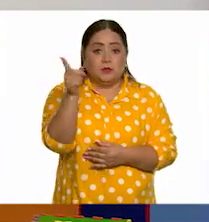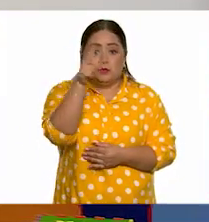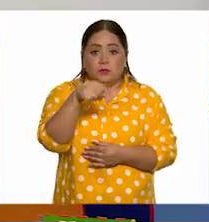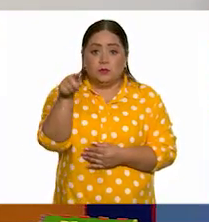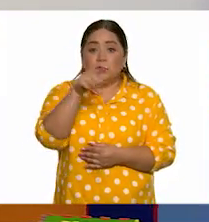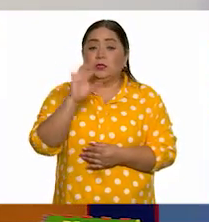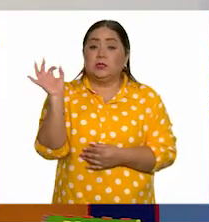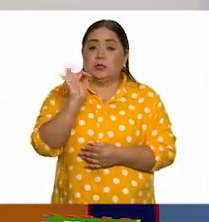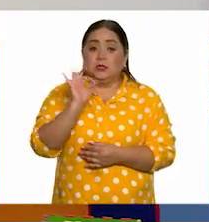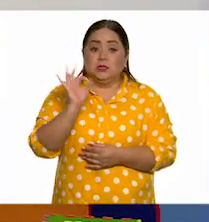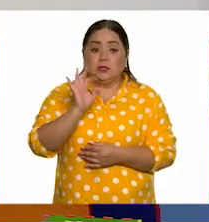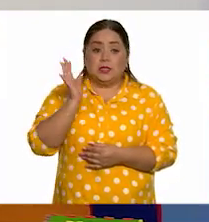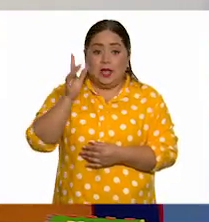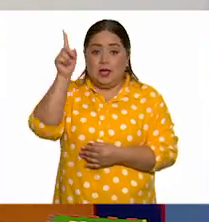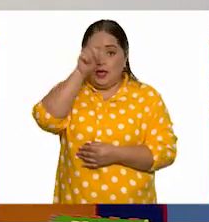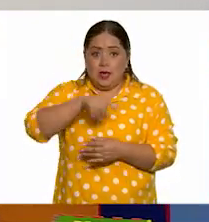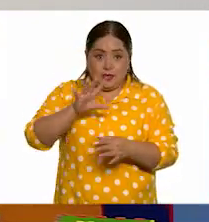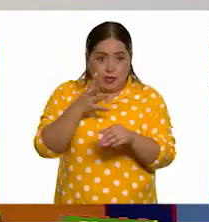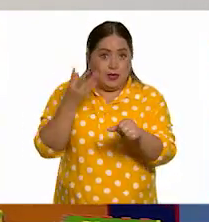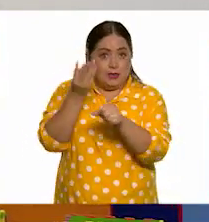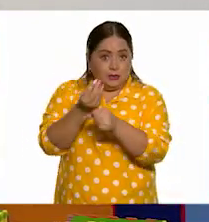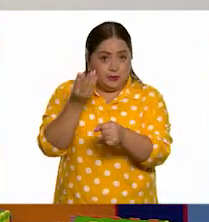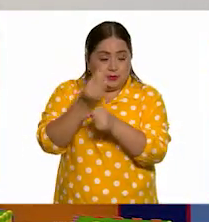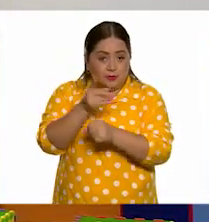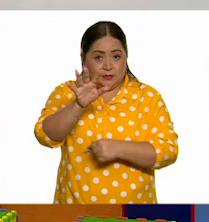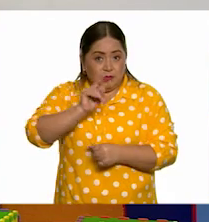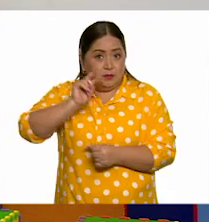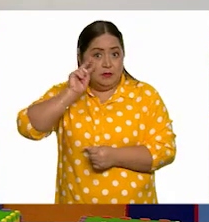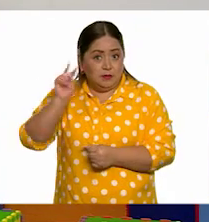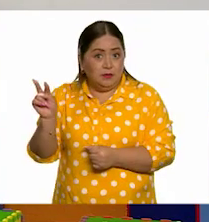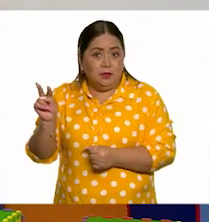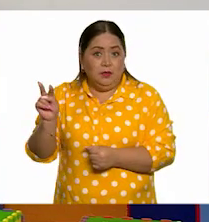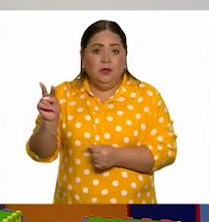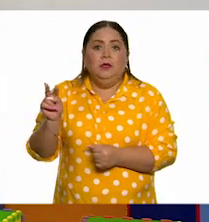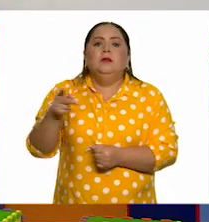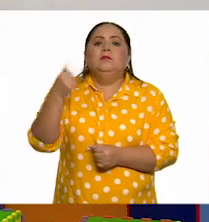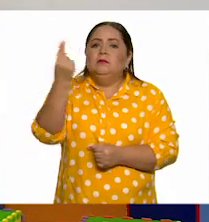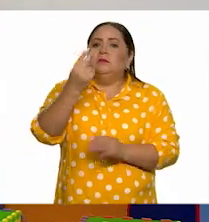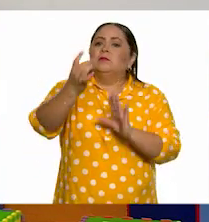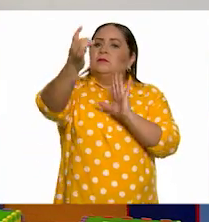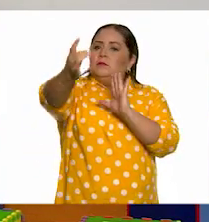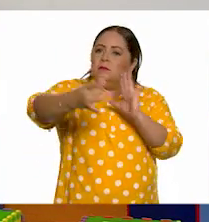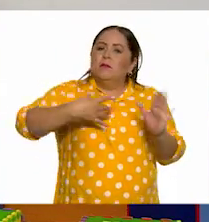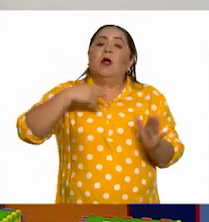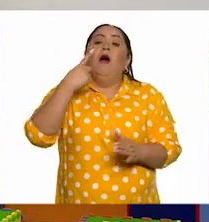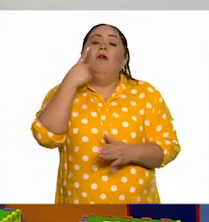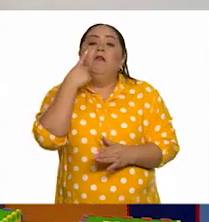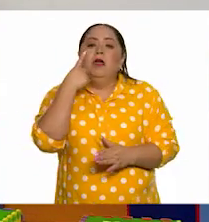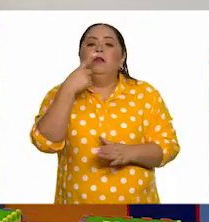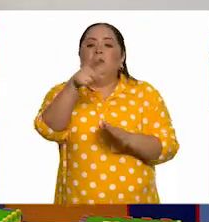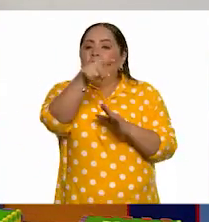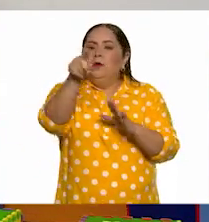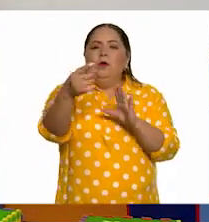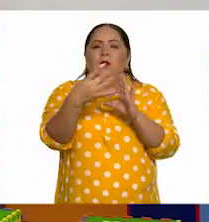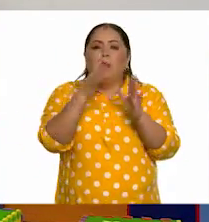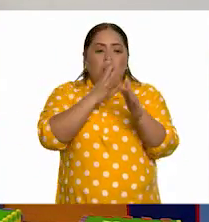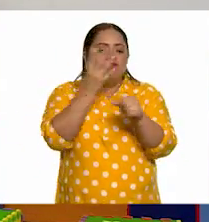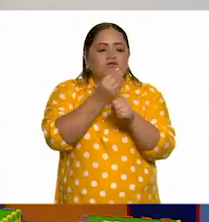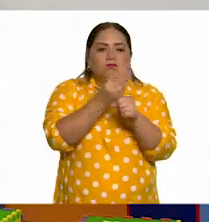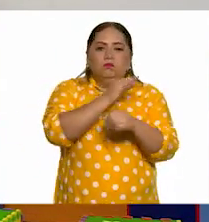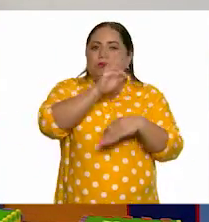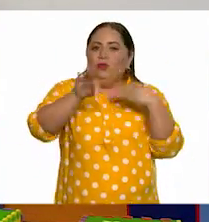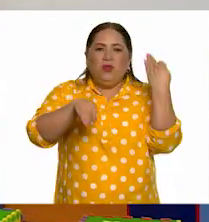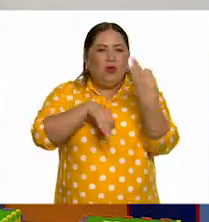que si ustedes ya estuvieron aquí corrigiendo, ya vieron cómo está, que nos manden eso. Envíen su